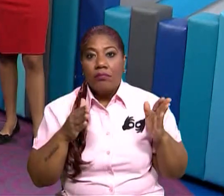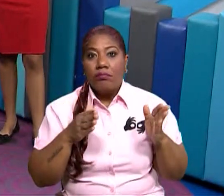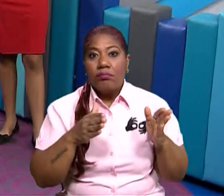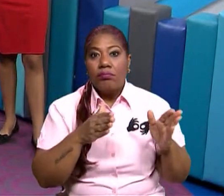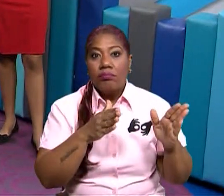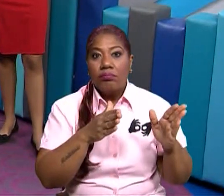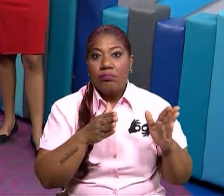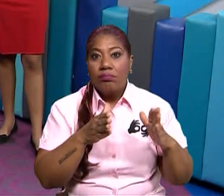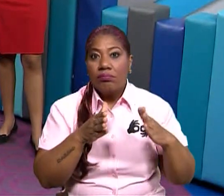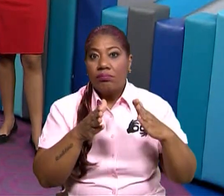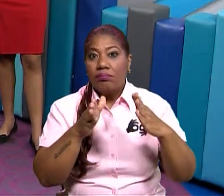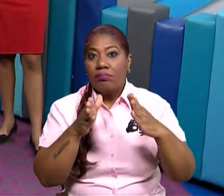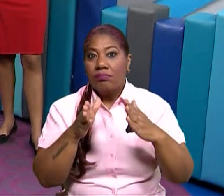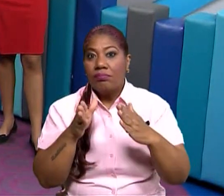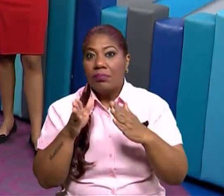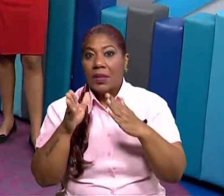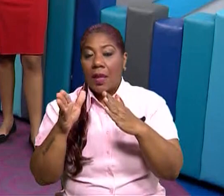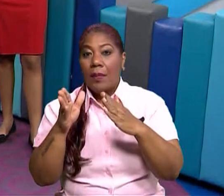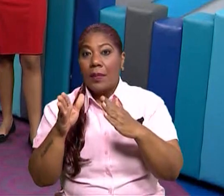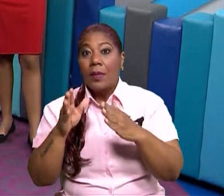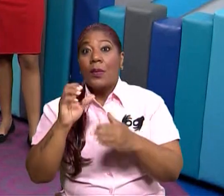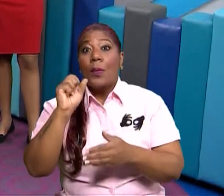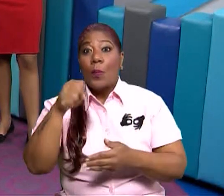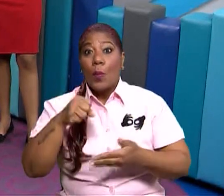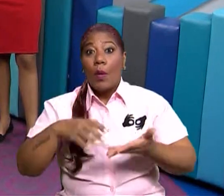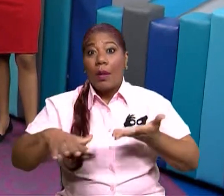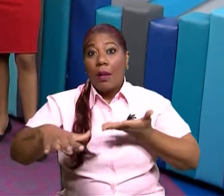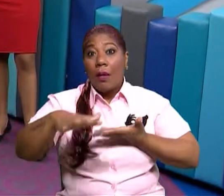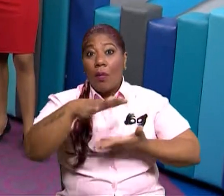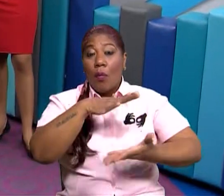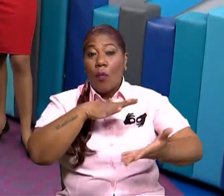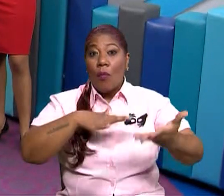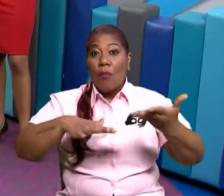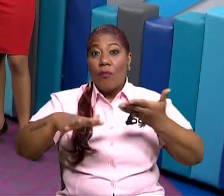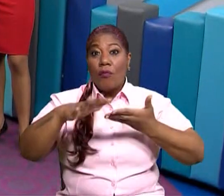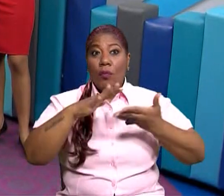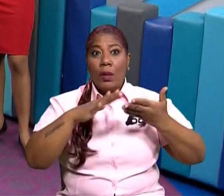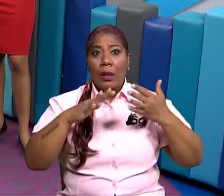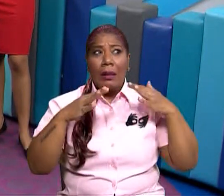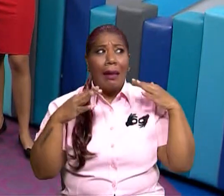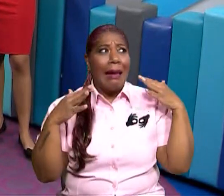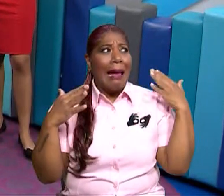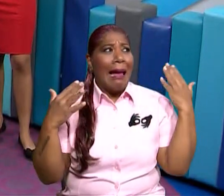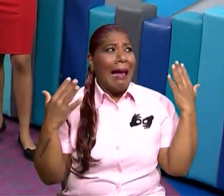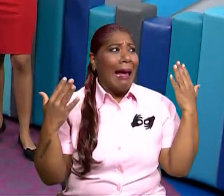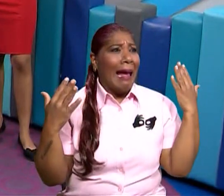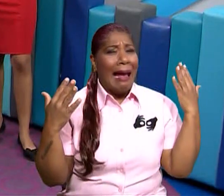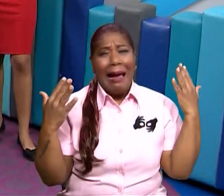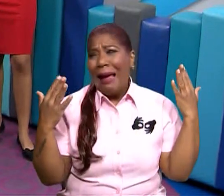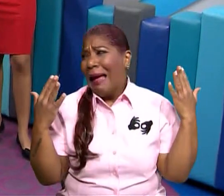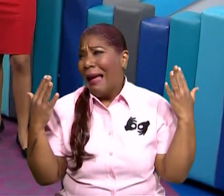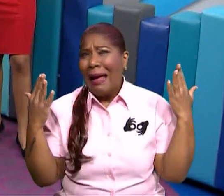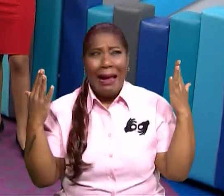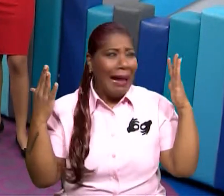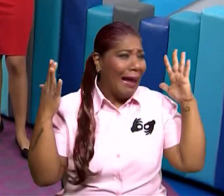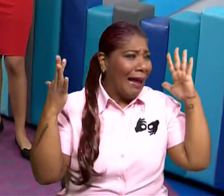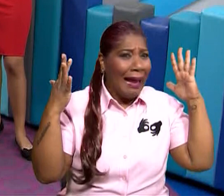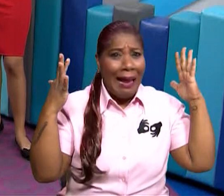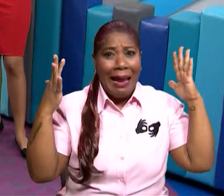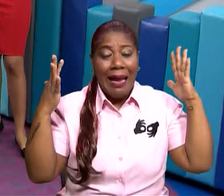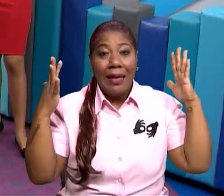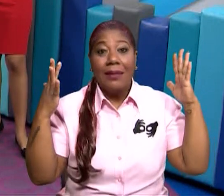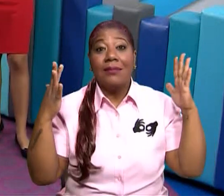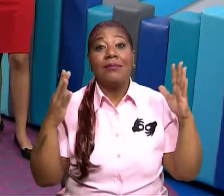te pierdes en el bosque, para que sepas. Así que hay que tener mucho cuidado. Esto es una cosa que vamos a ir a un bosque y... No, no, no, no, hay que